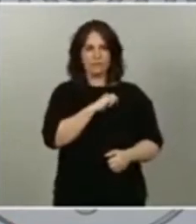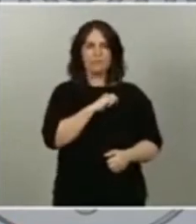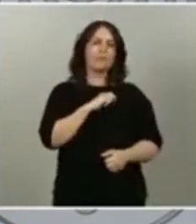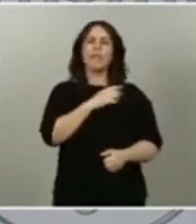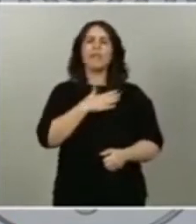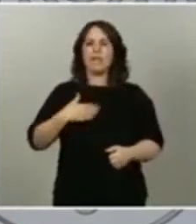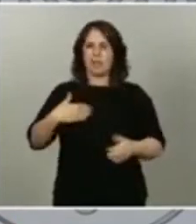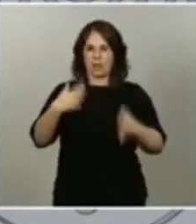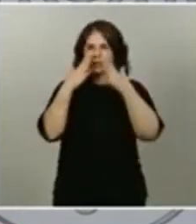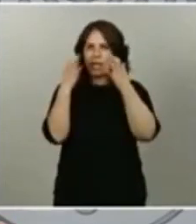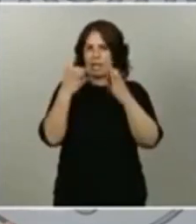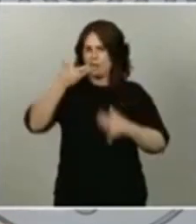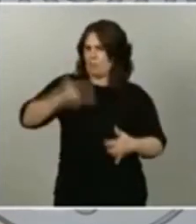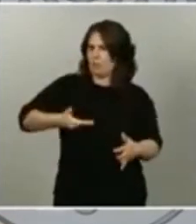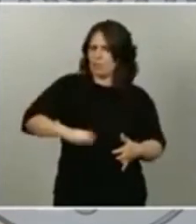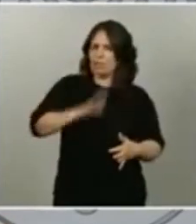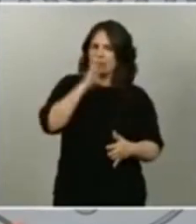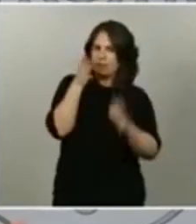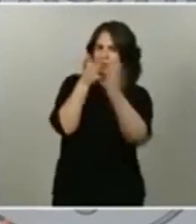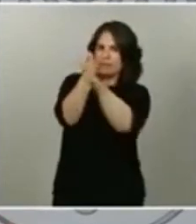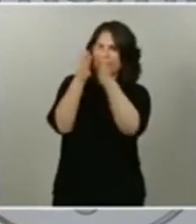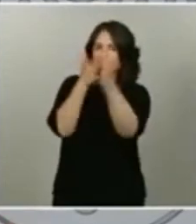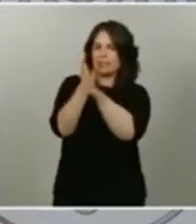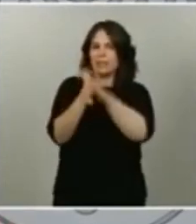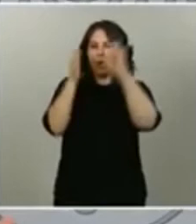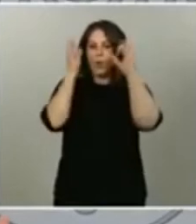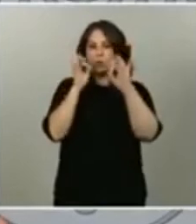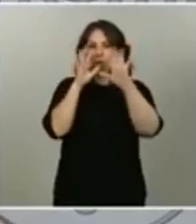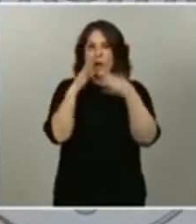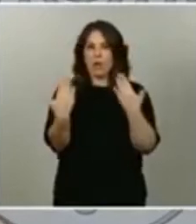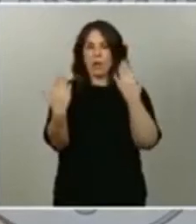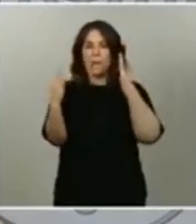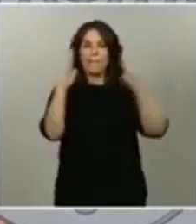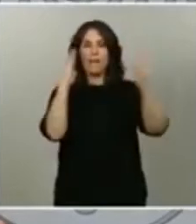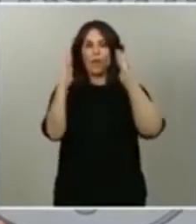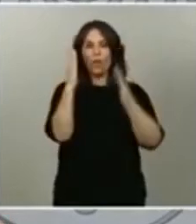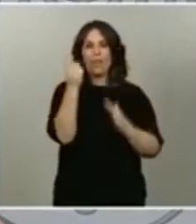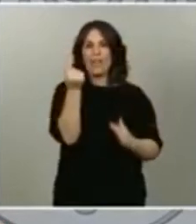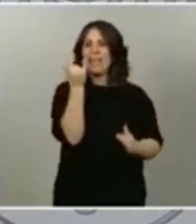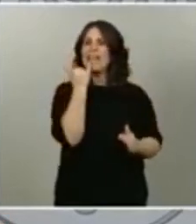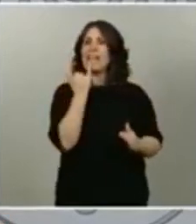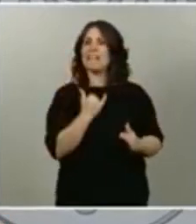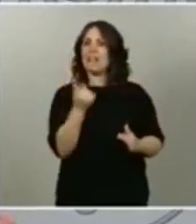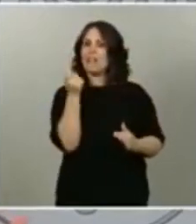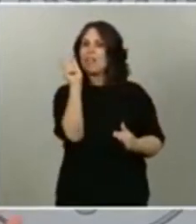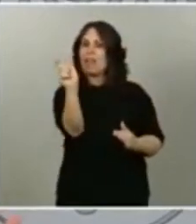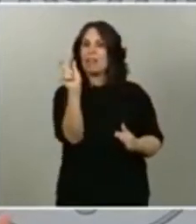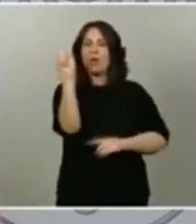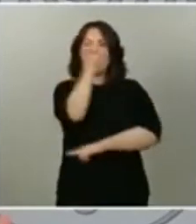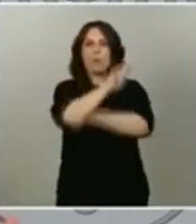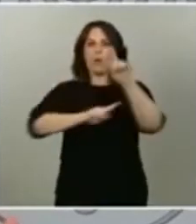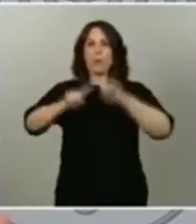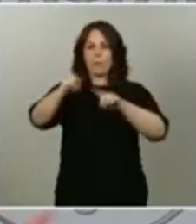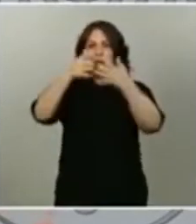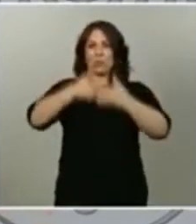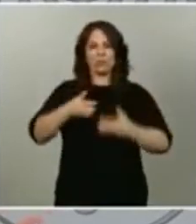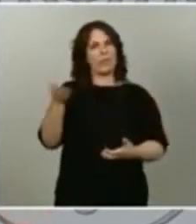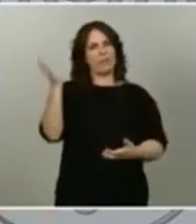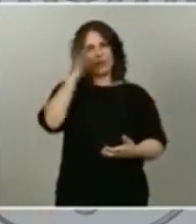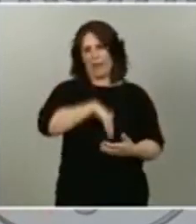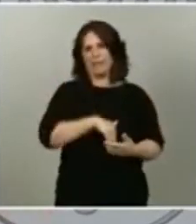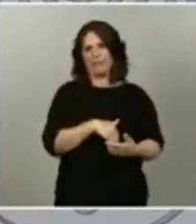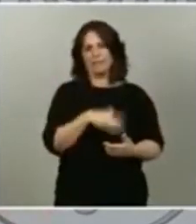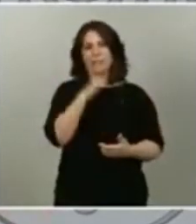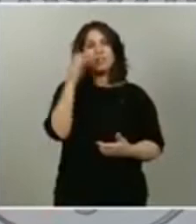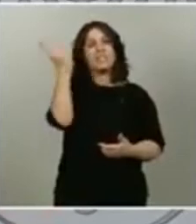que justo en este periodo el coste de la electricidad no es un problema para este tipo de industria. Saben que durante la